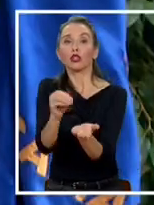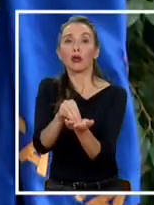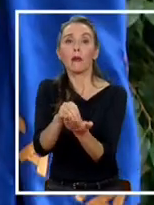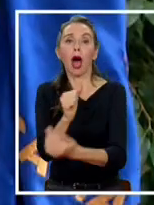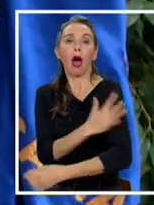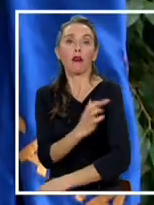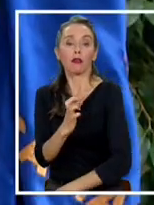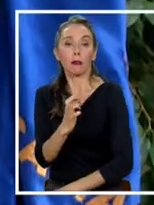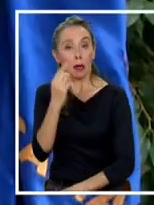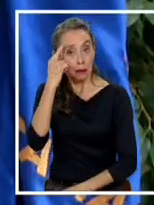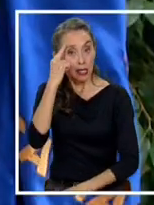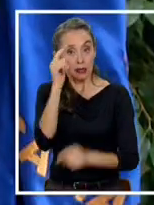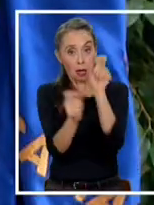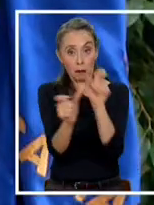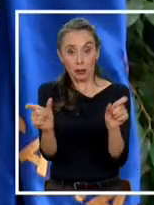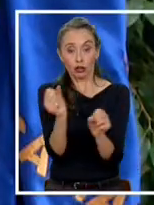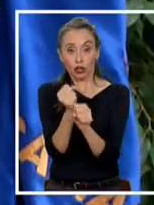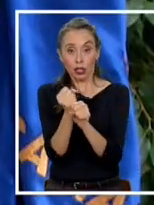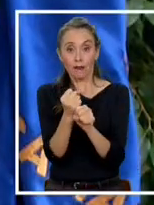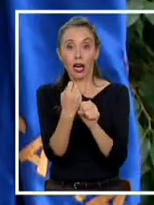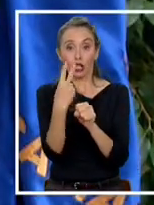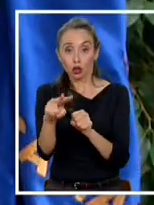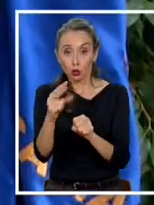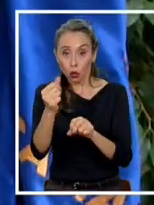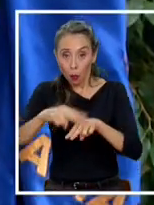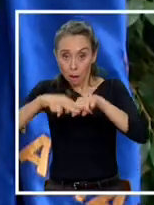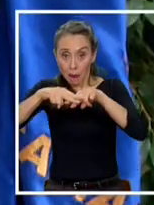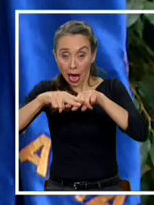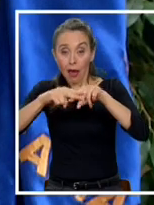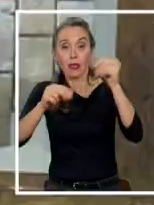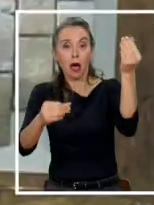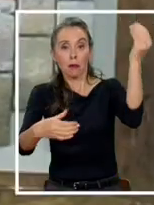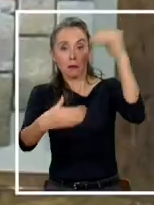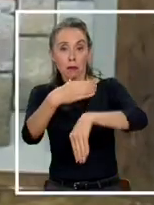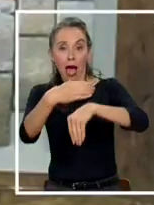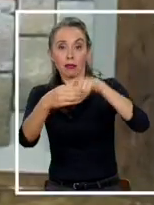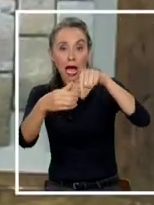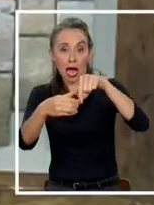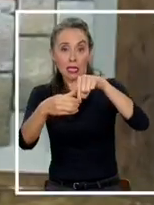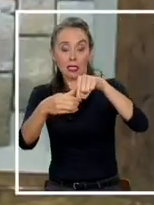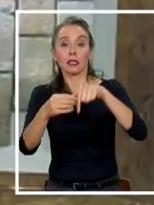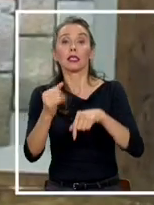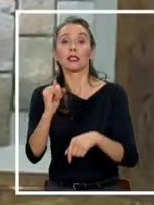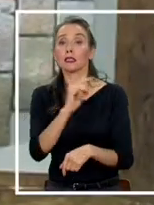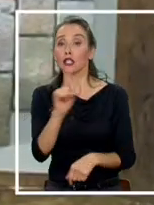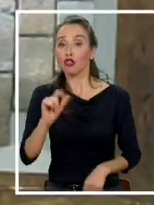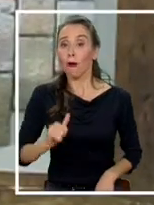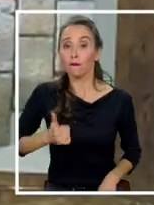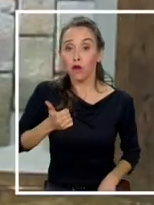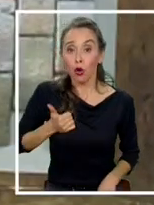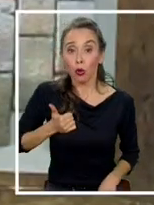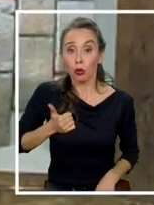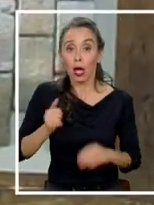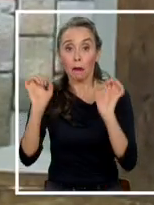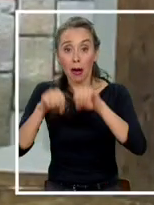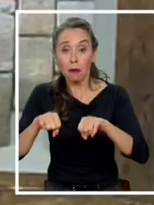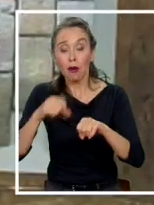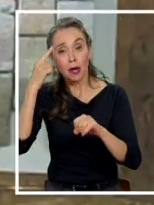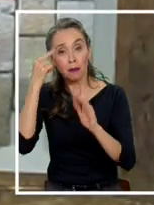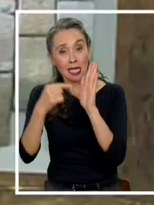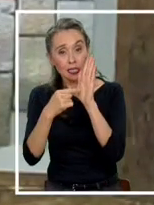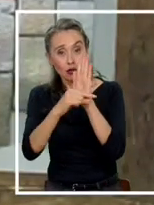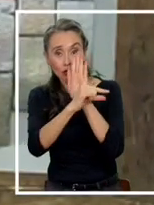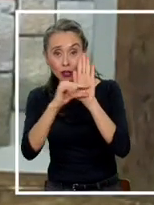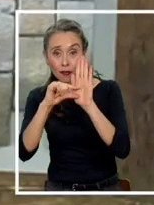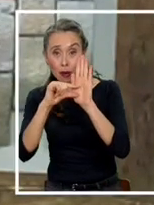devolverle a los trabajadores a su cuenta su plata en lo que corresponde. Si no hay voluntad definitivamente yo creo que se va a rechazar